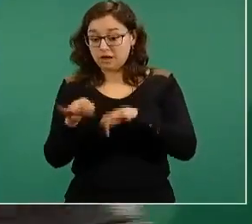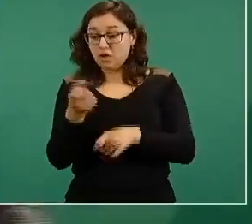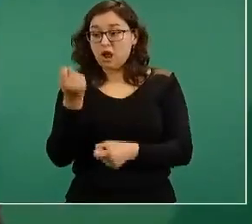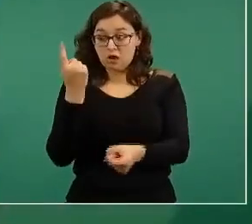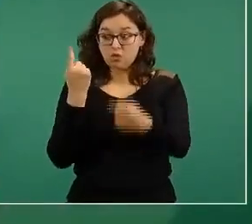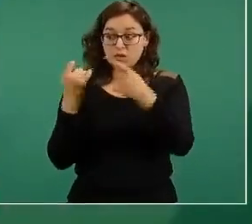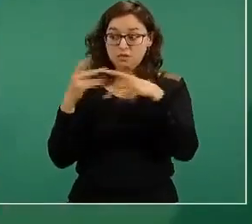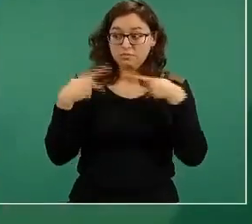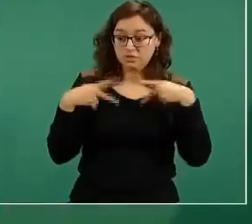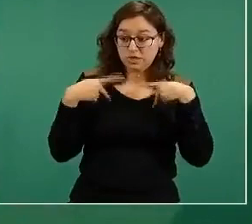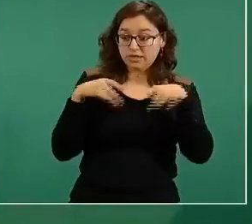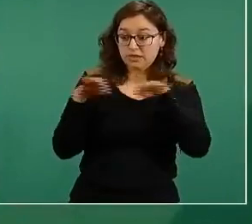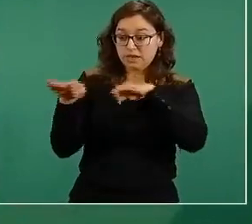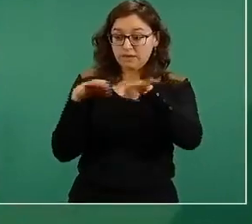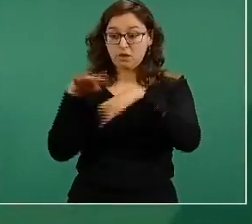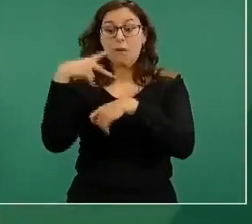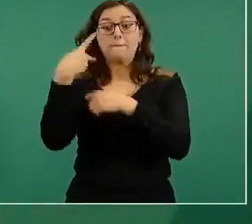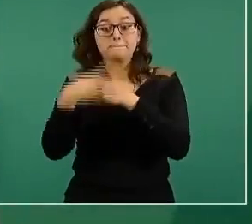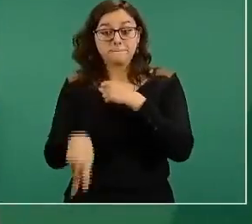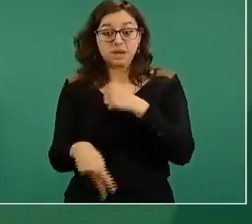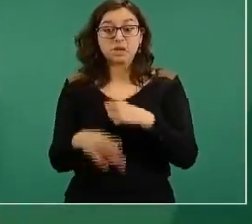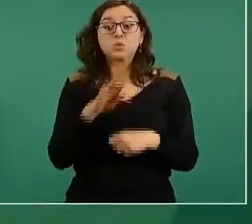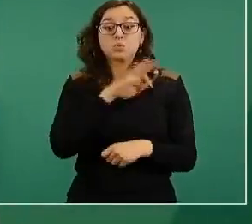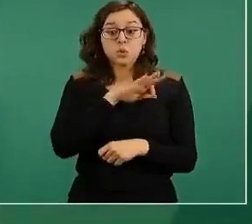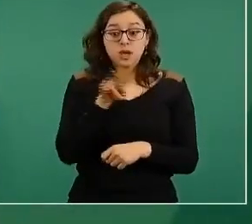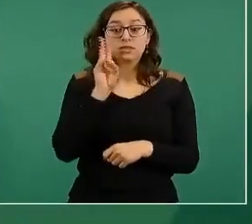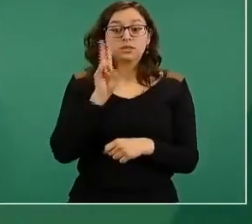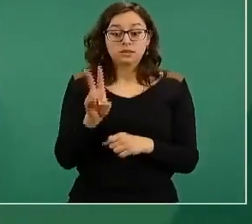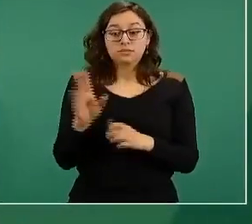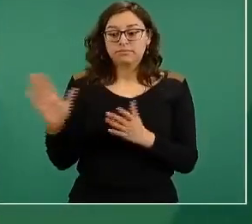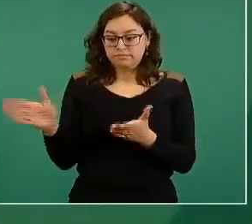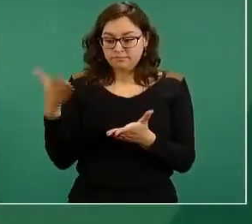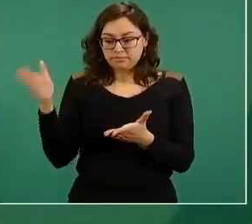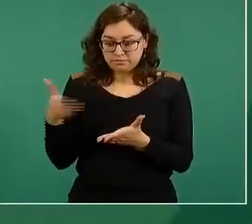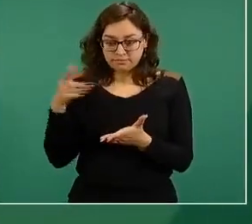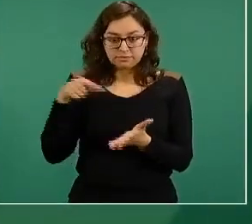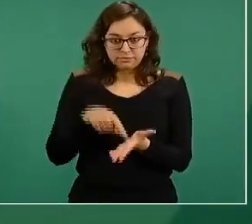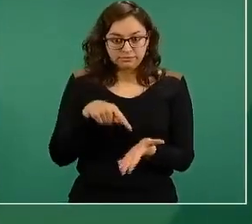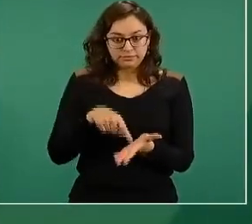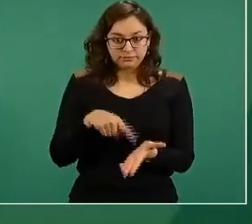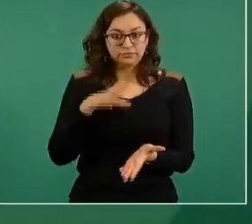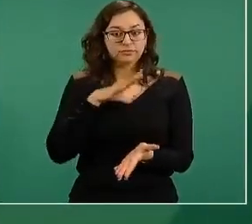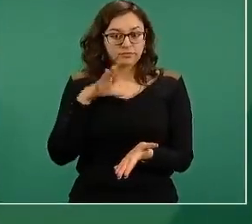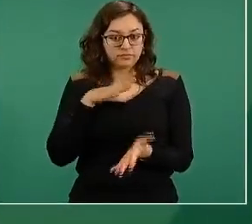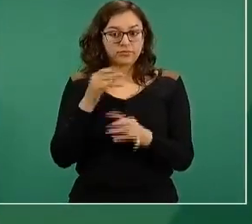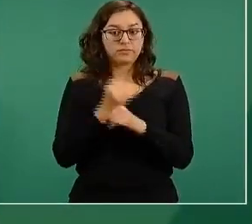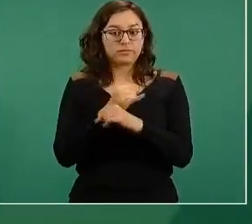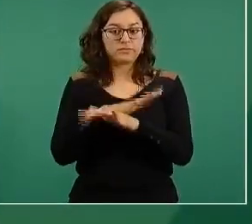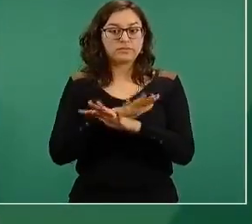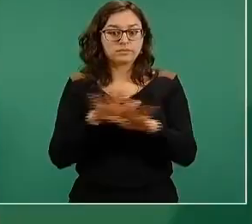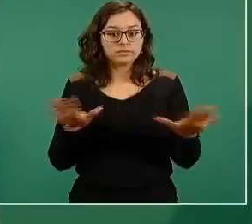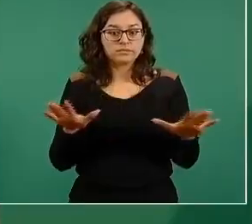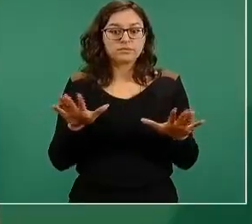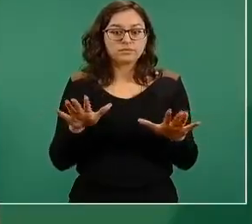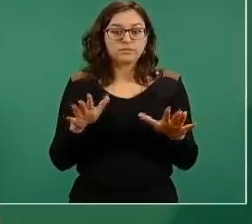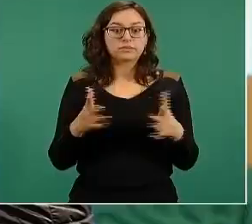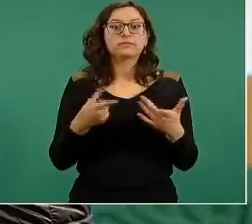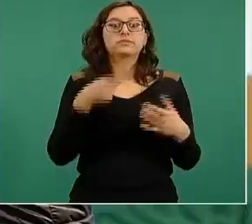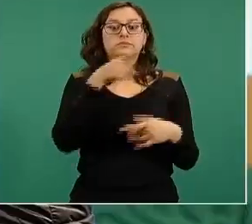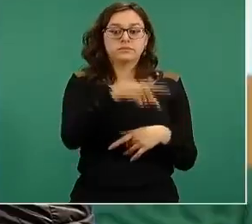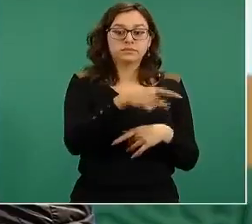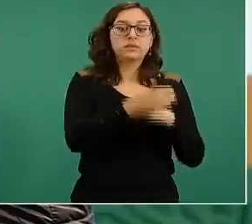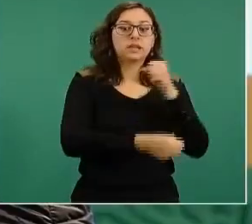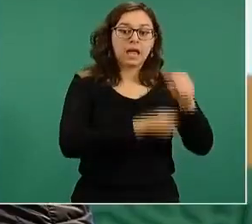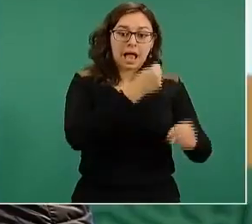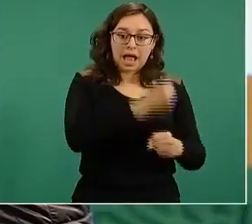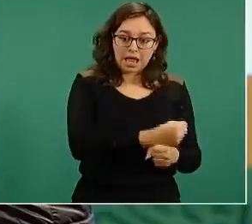de las páginas verán ustedes en esa política un gráfico que nos compartió el grupo técnico asesor, en donde por edad y